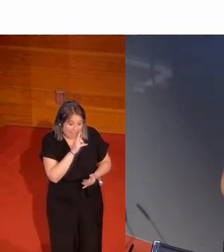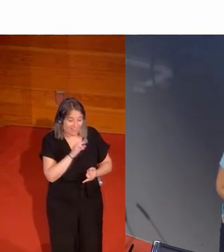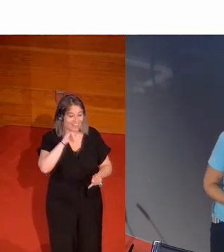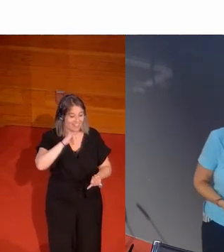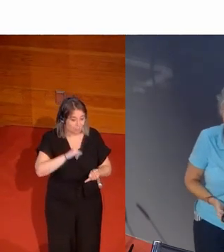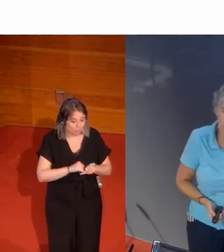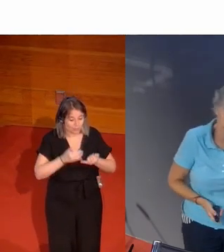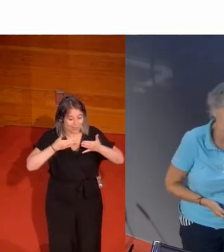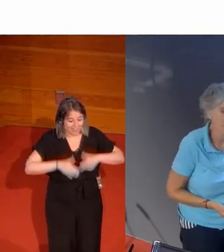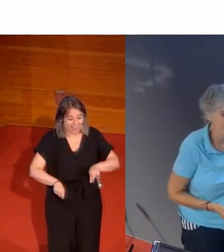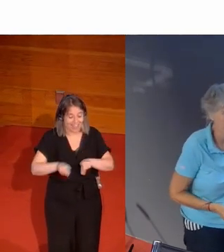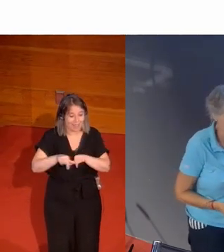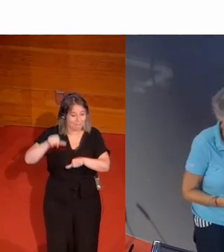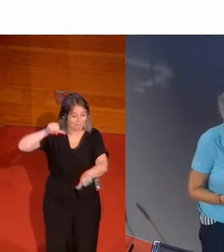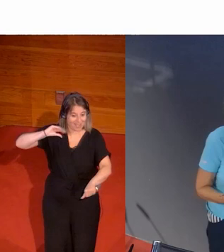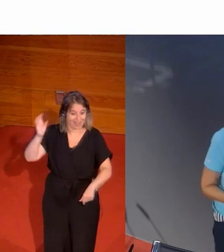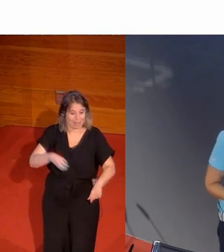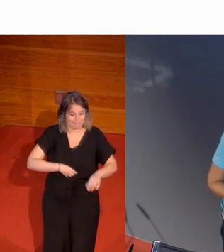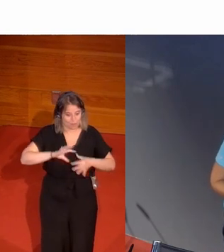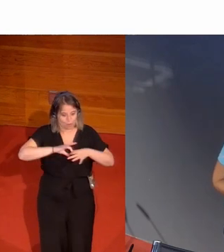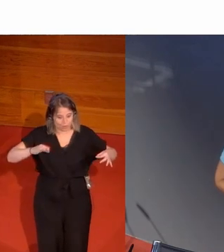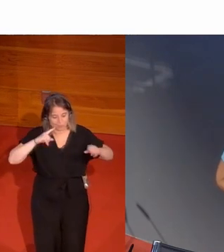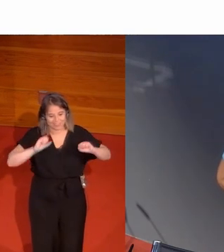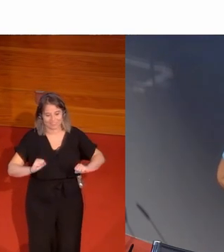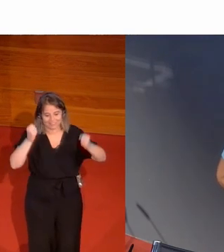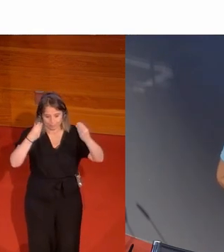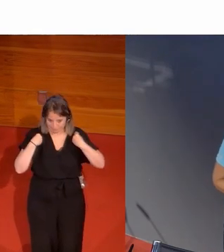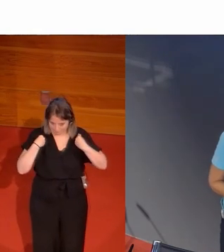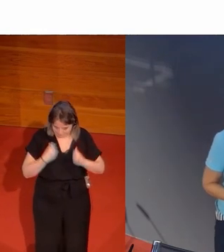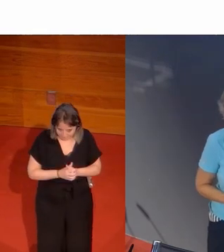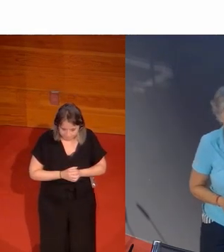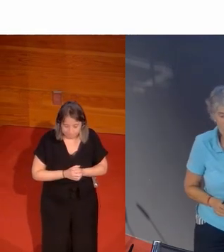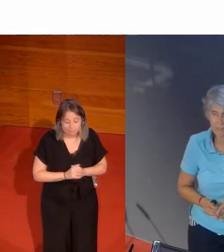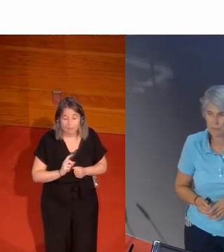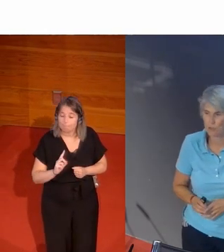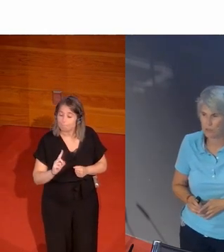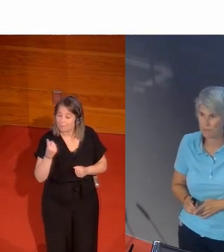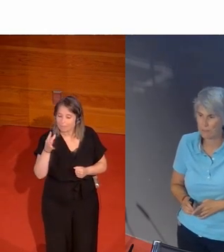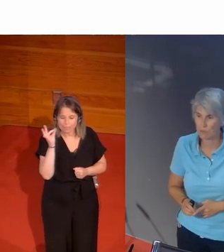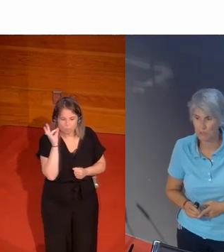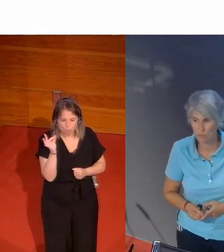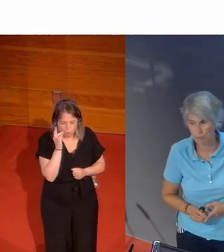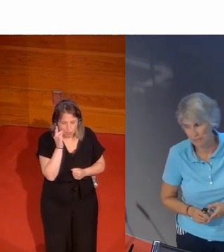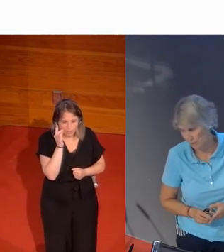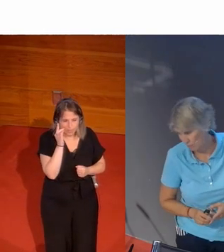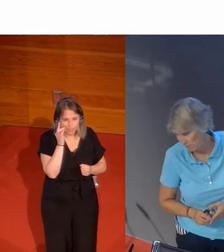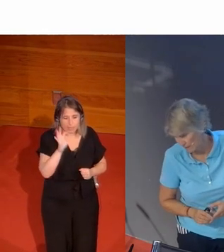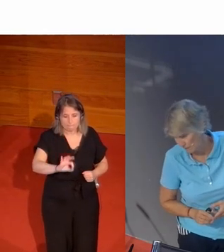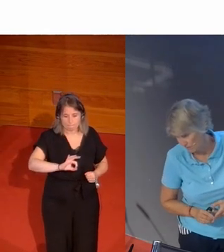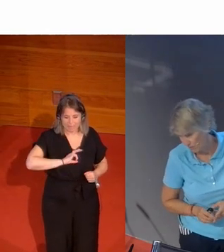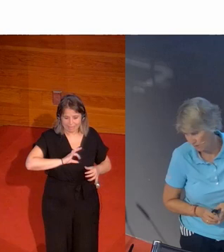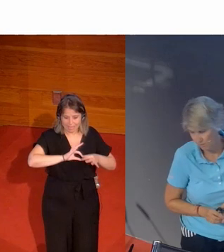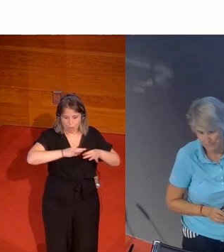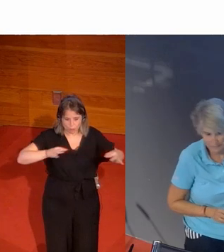y hermana de campeones olímpicos es la que le salva la vida. La primera mujer que se tiene constancia que ha conseguido una medalla